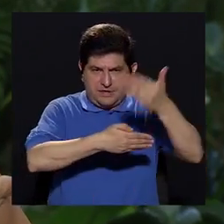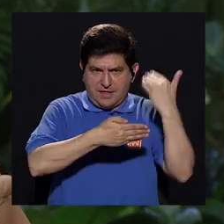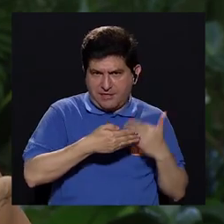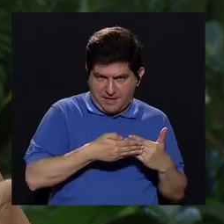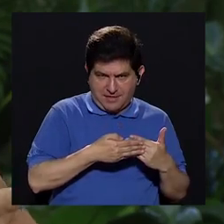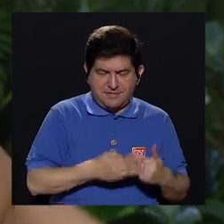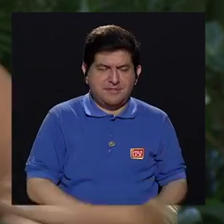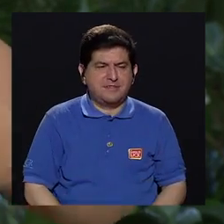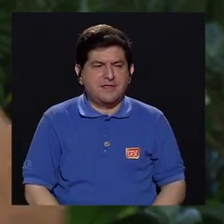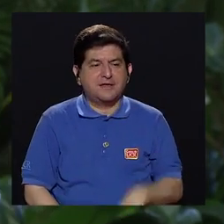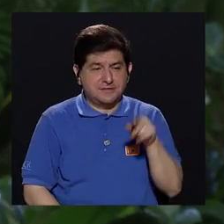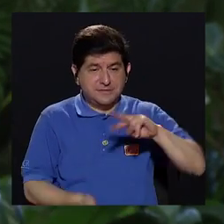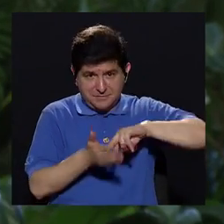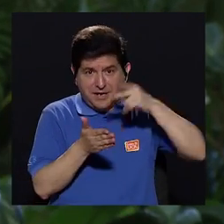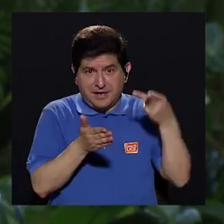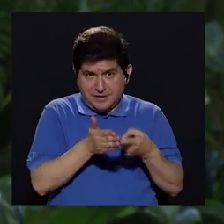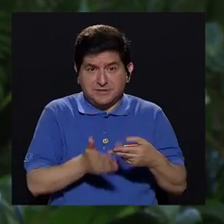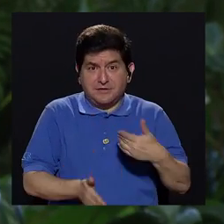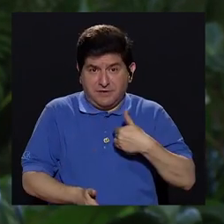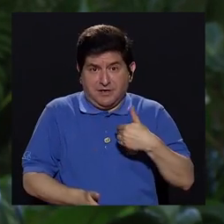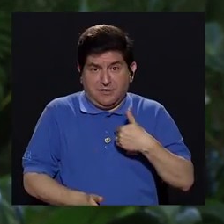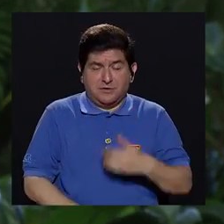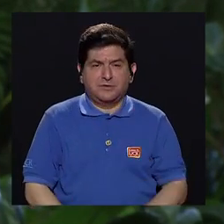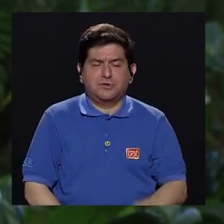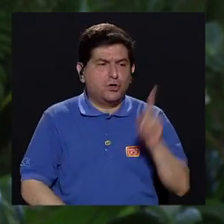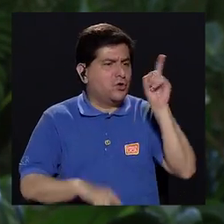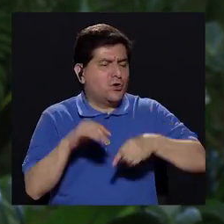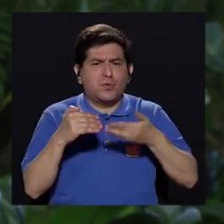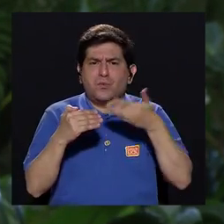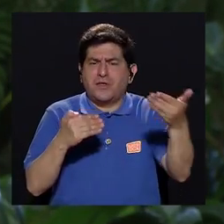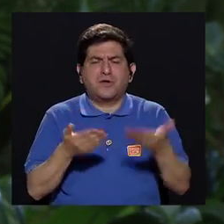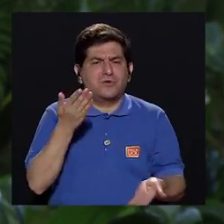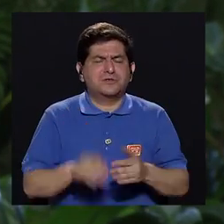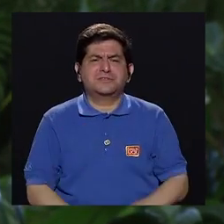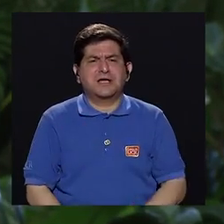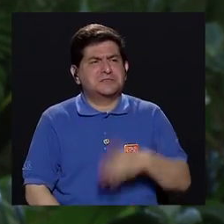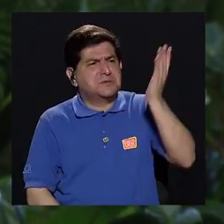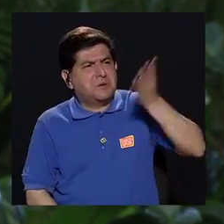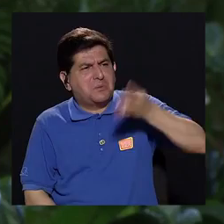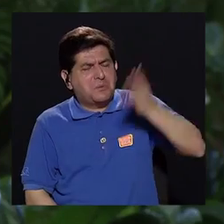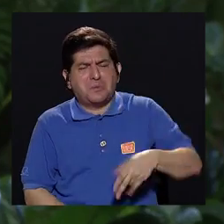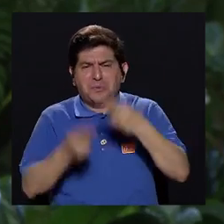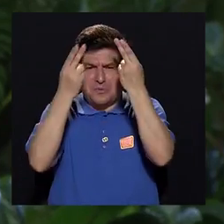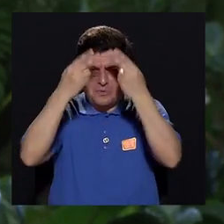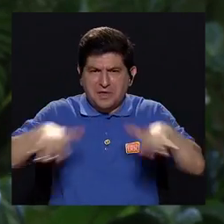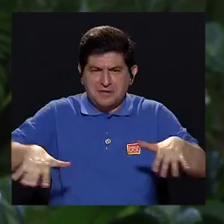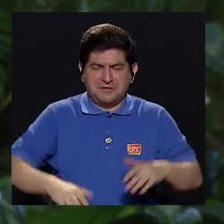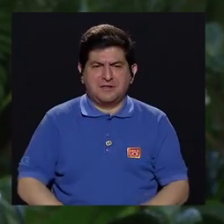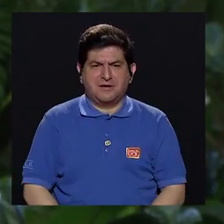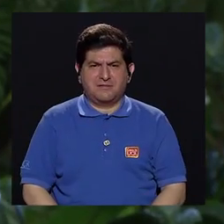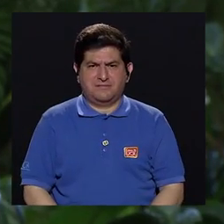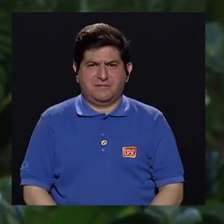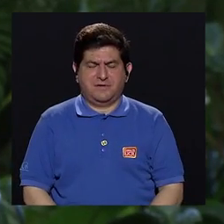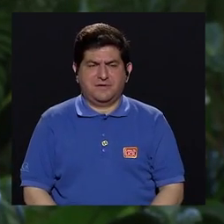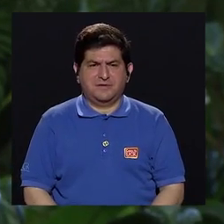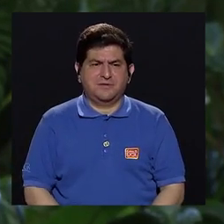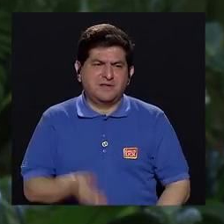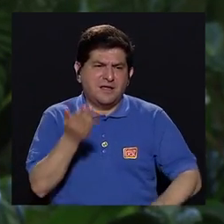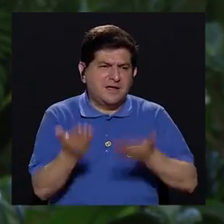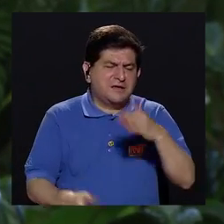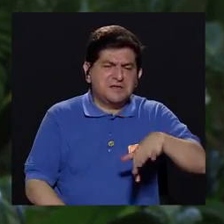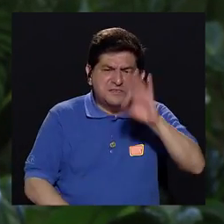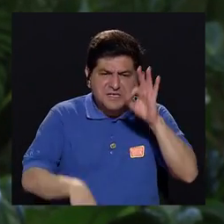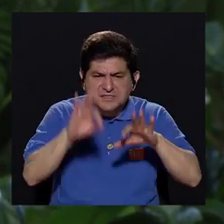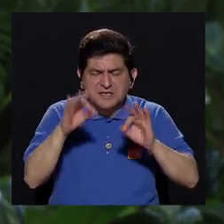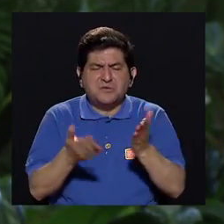para poder ser significativo. Entonces, no puede ser cosas bajadas. Tener algo es decir, lo logramos con cositas que podemos bajar o